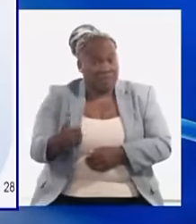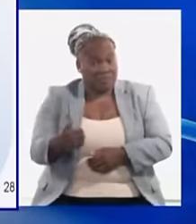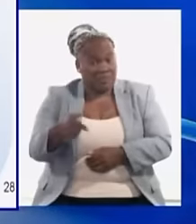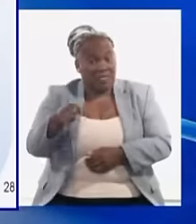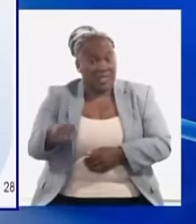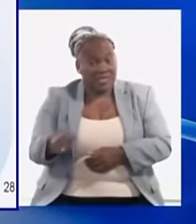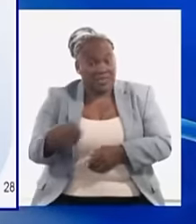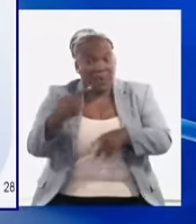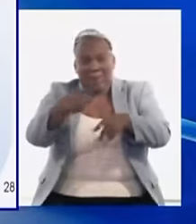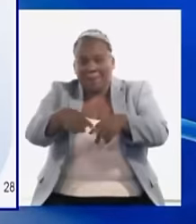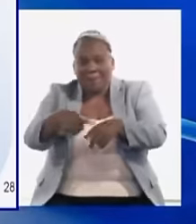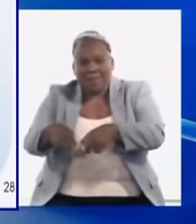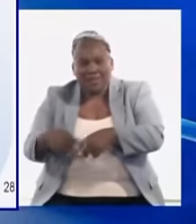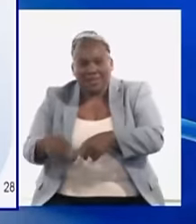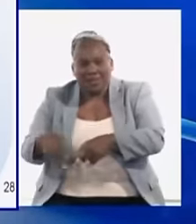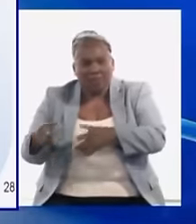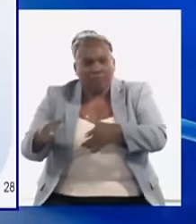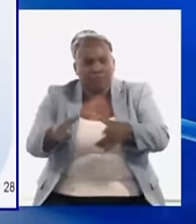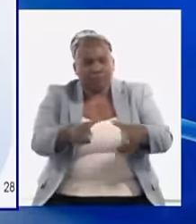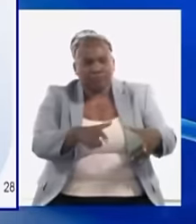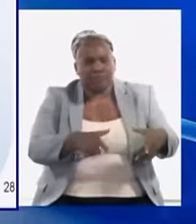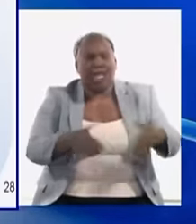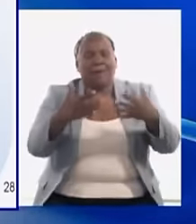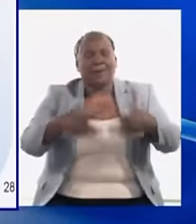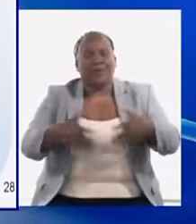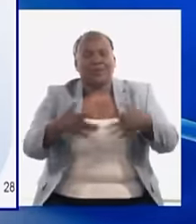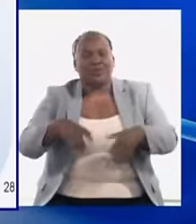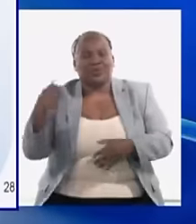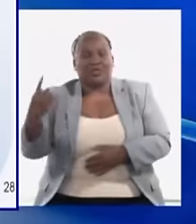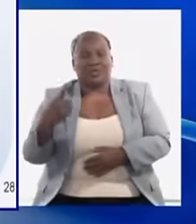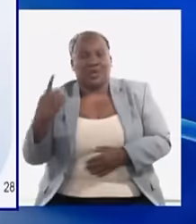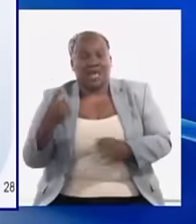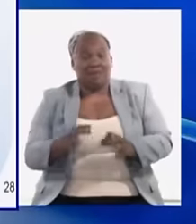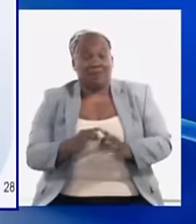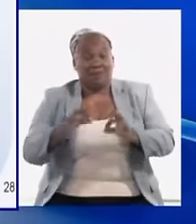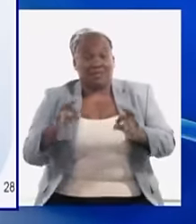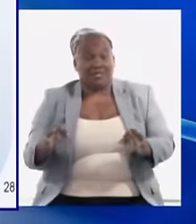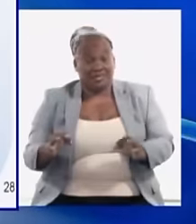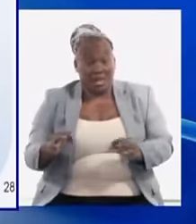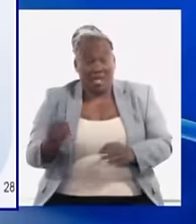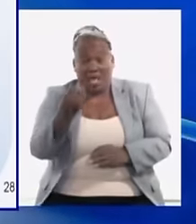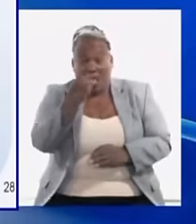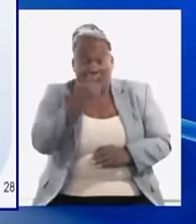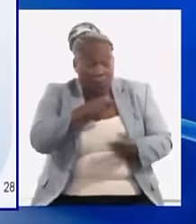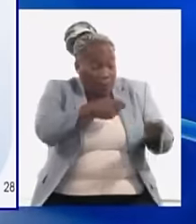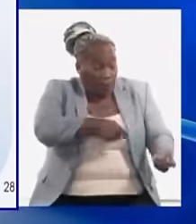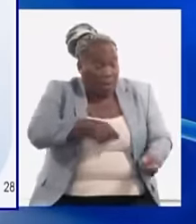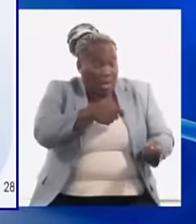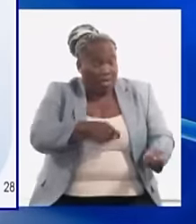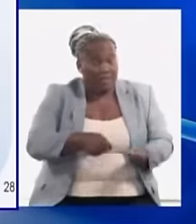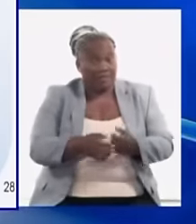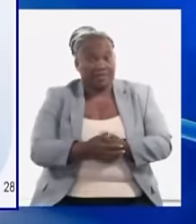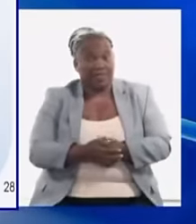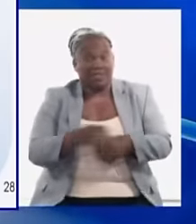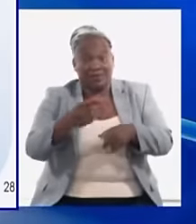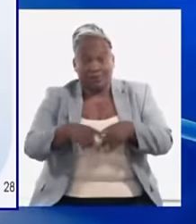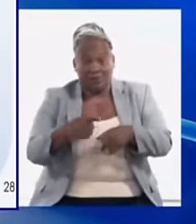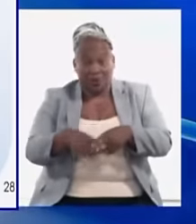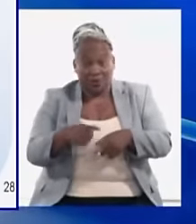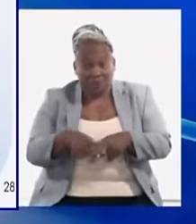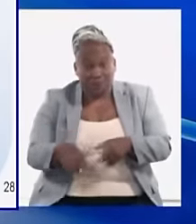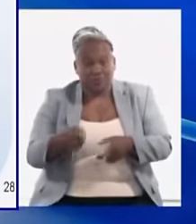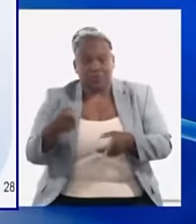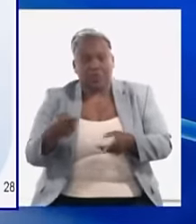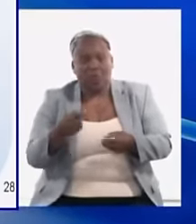materias primas para incrementar la producción nacional especialmente las agropecuarias poner productos en consignación